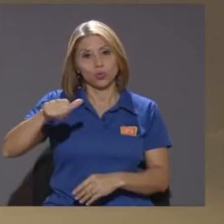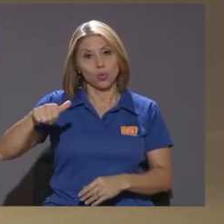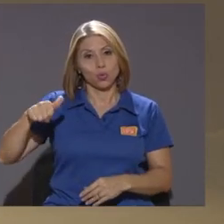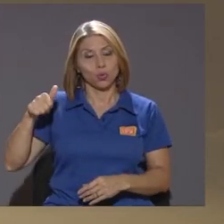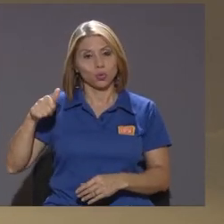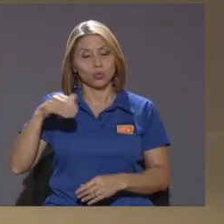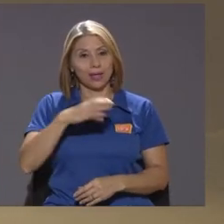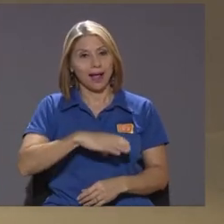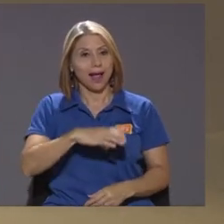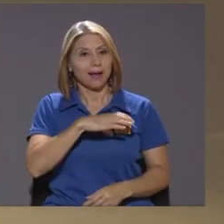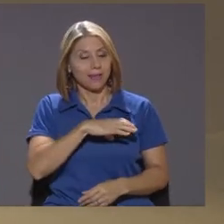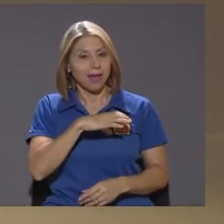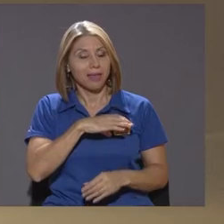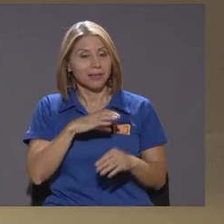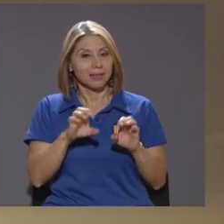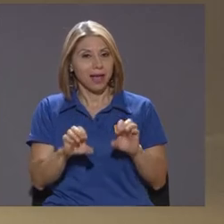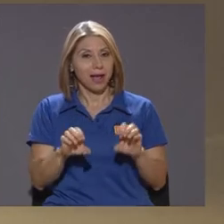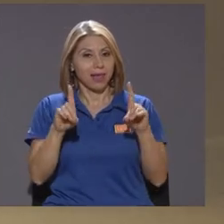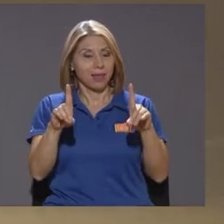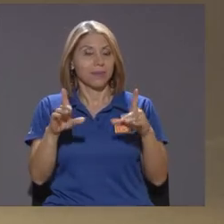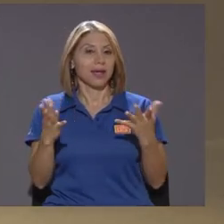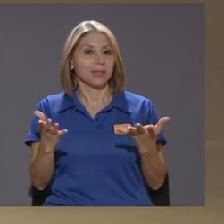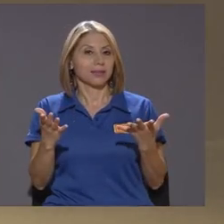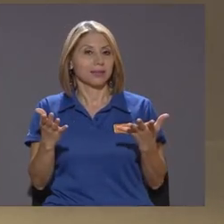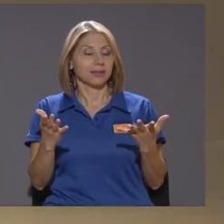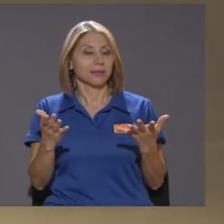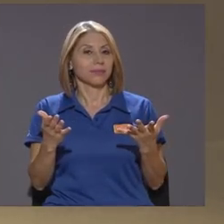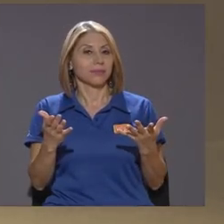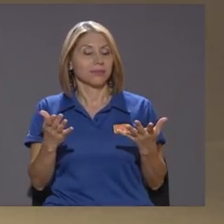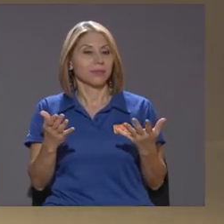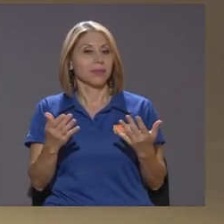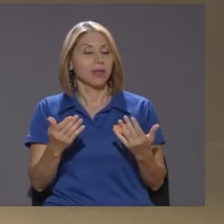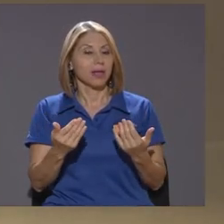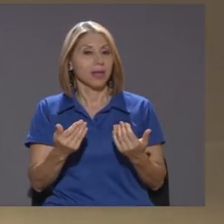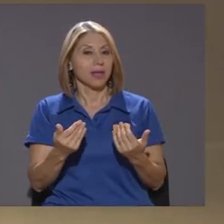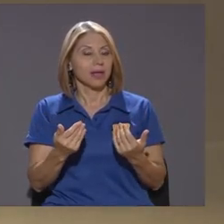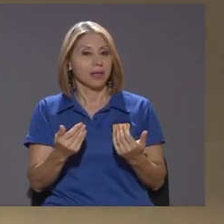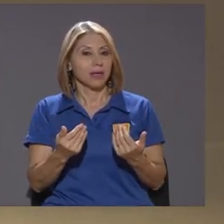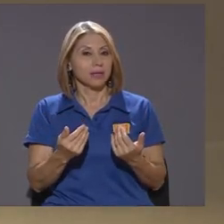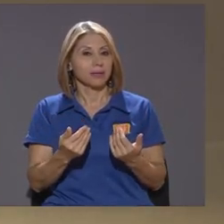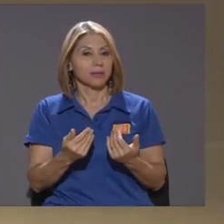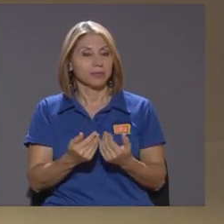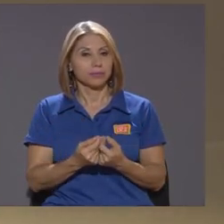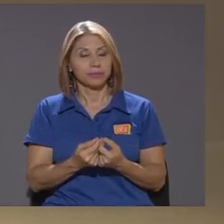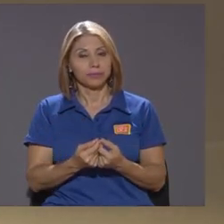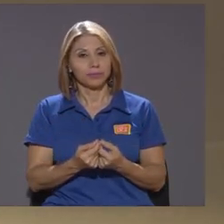calidades académicas me parece que lo lleva un poco a